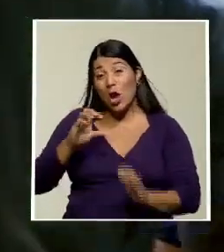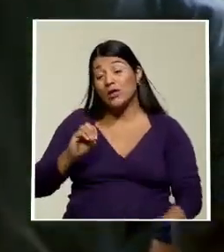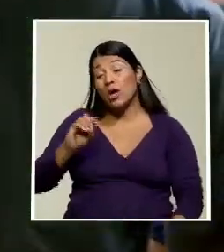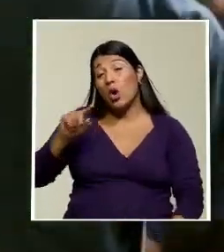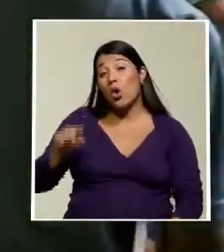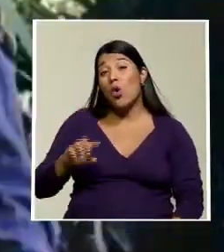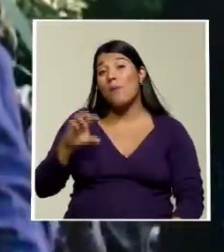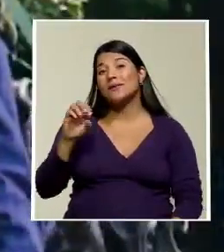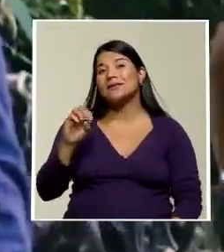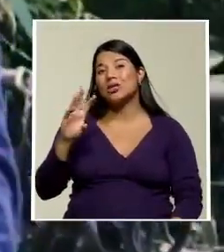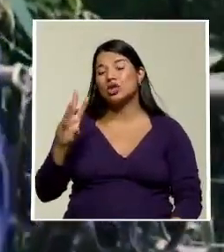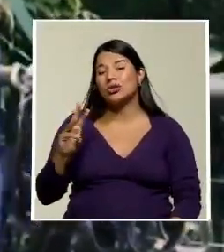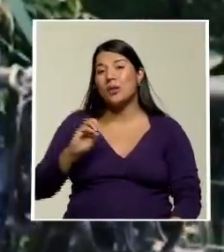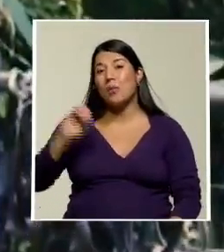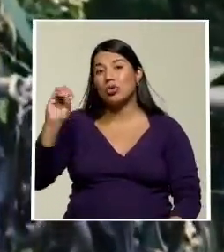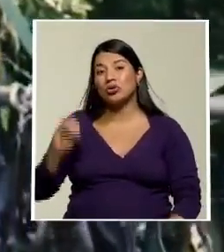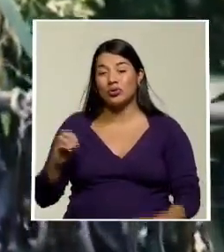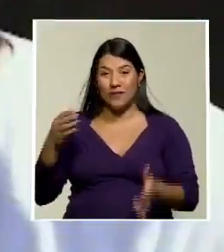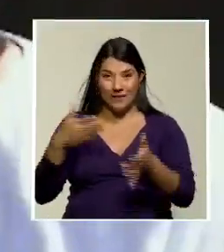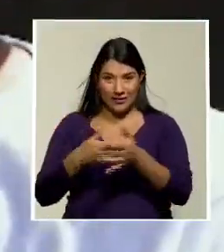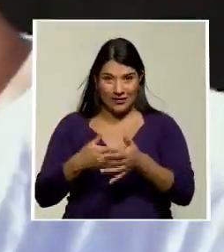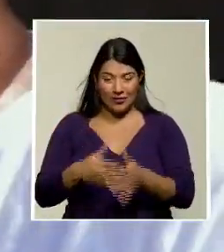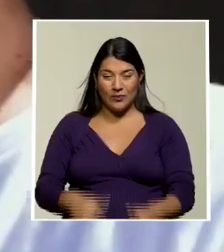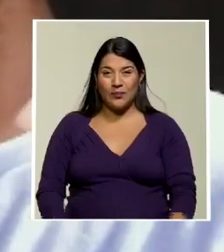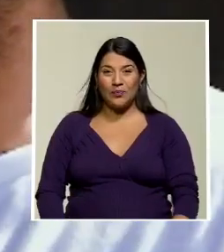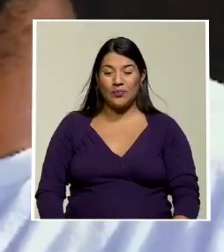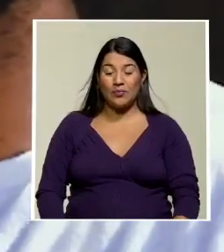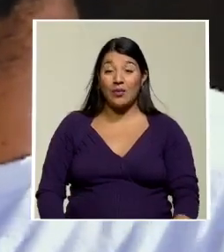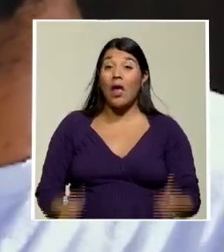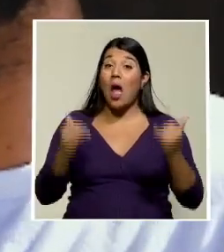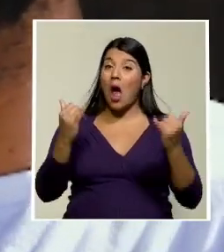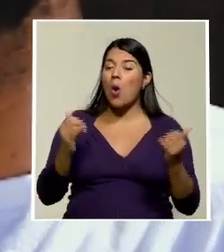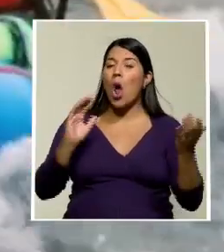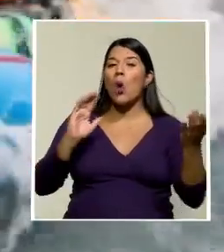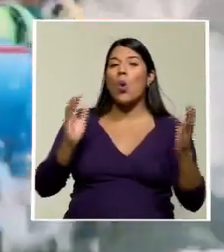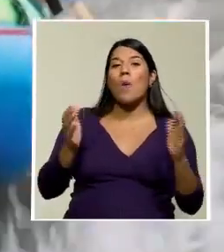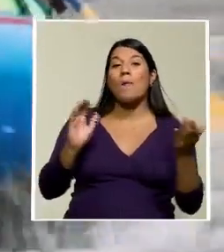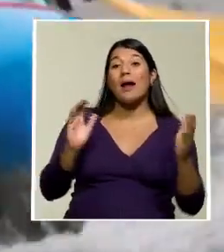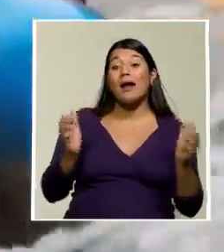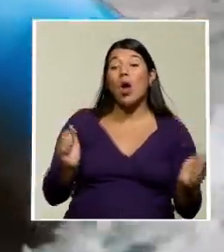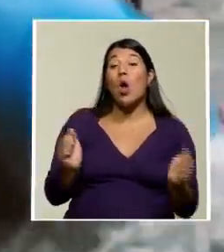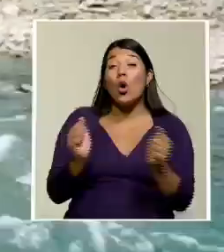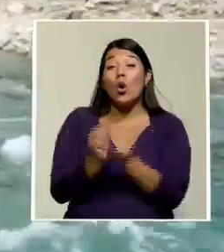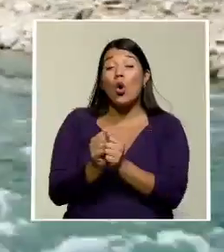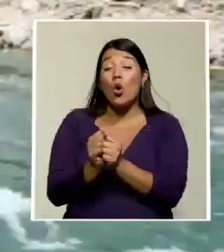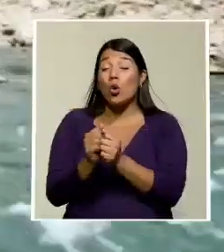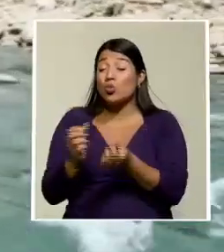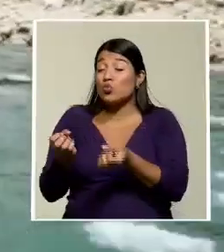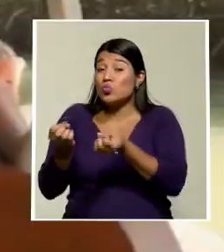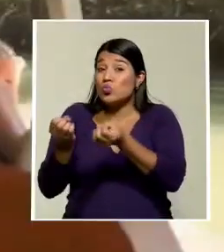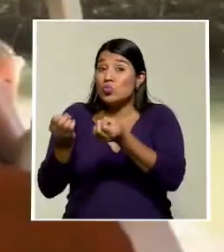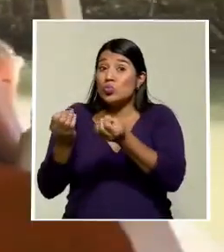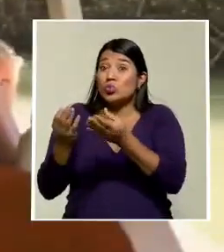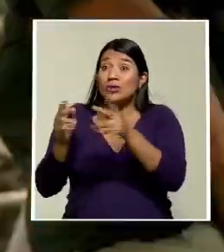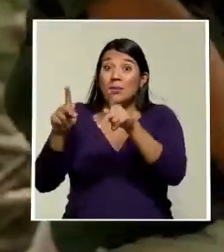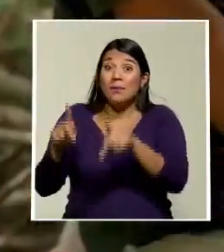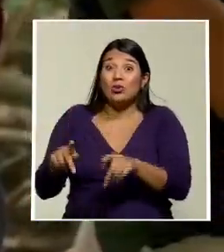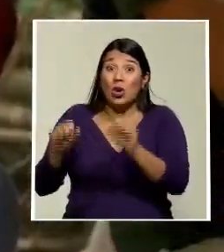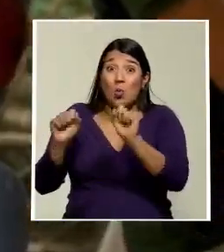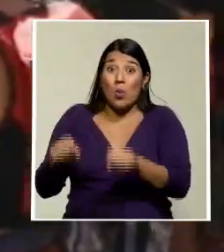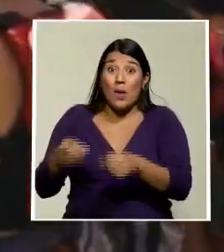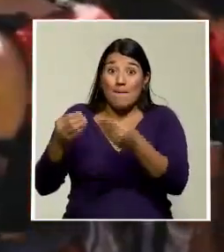% de afectación versus un enorme desempleo que se podría generar porque